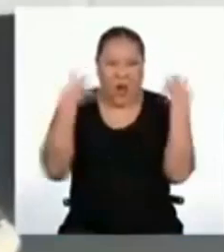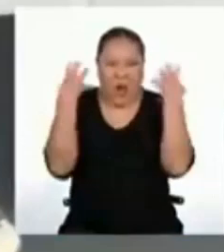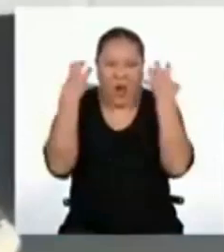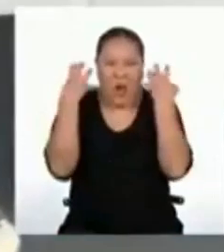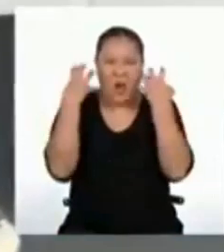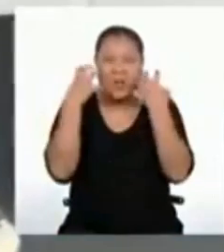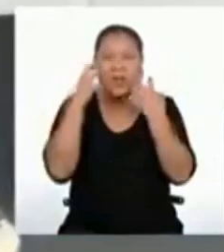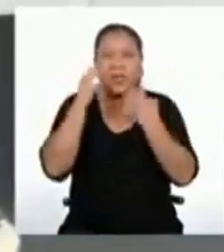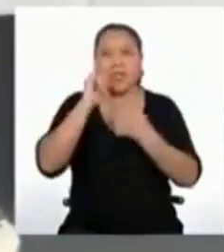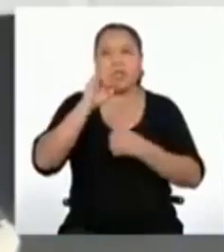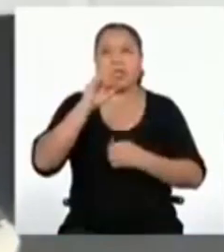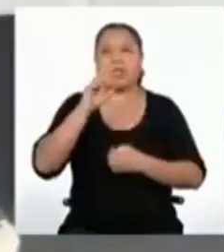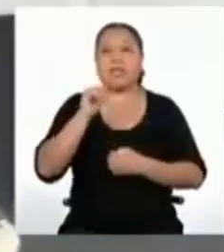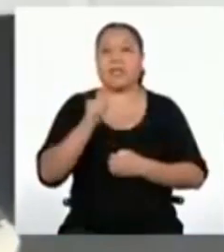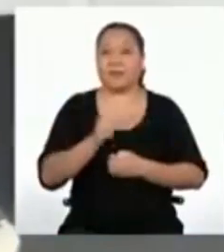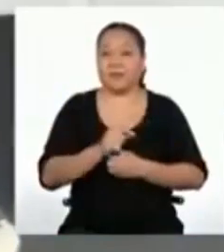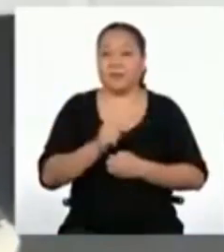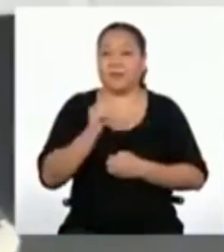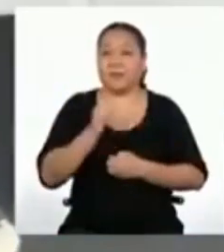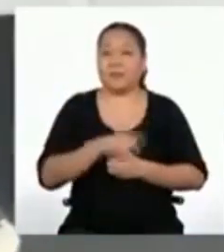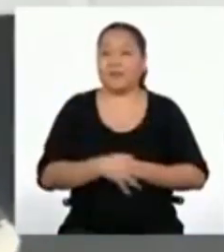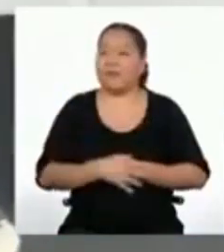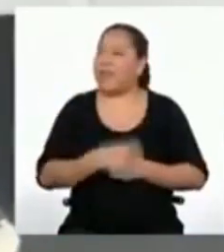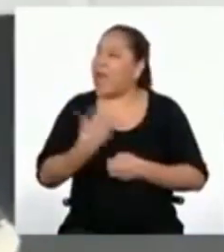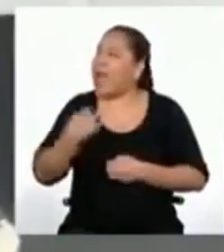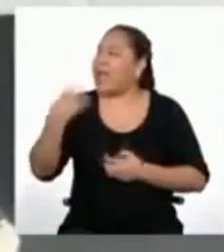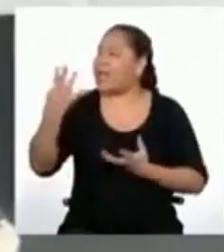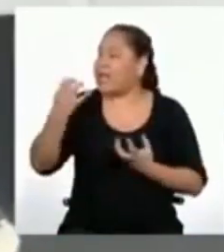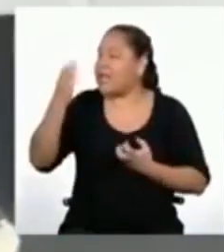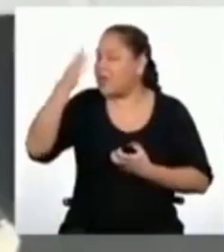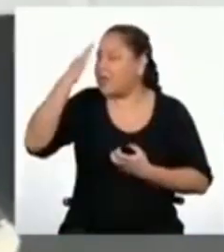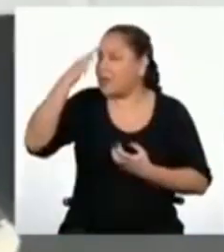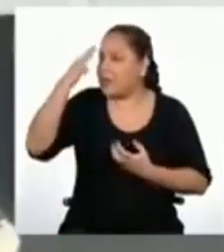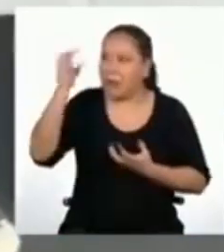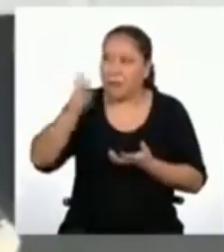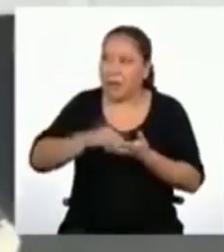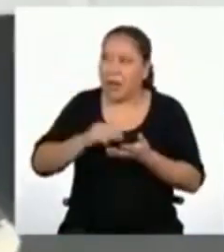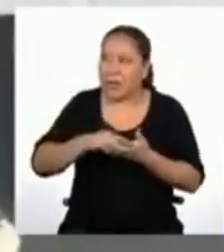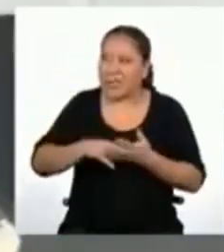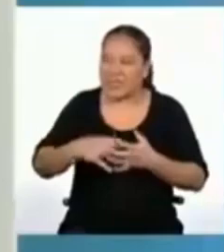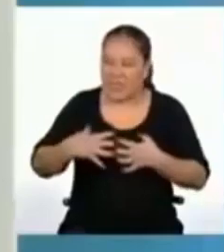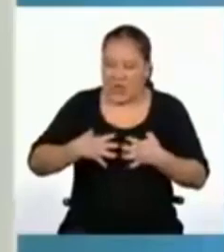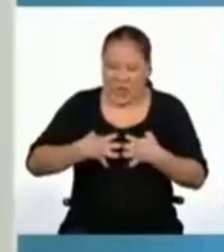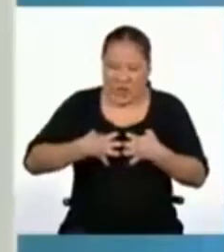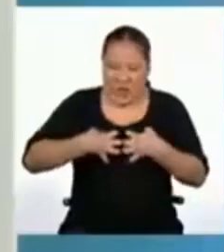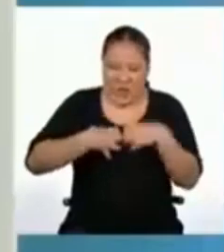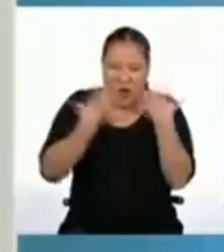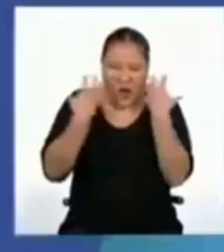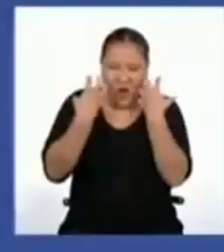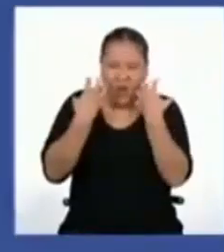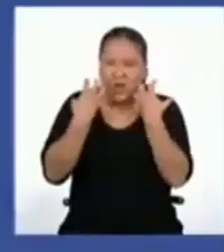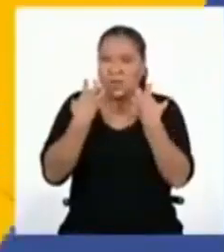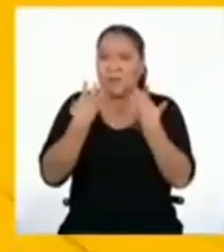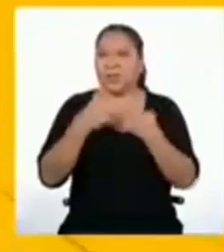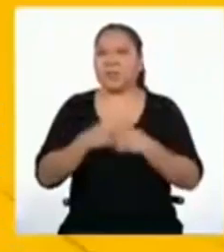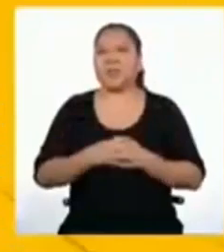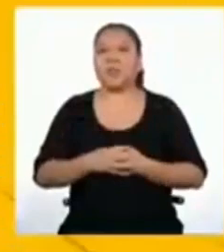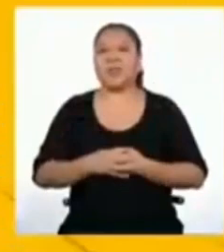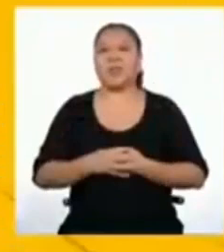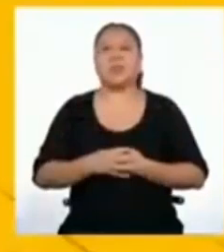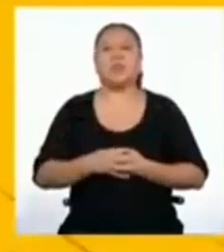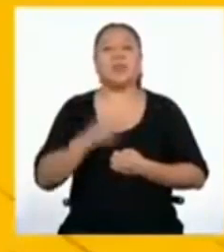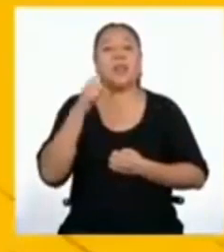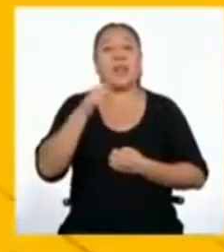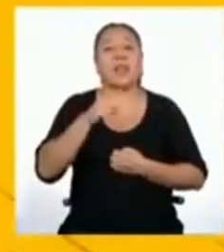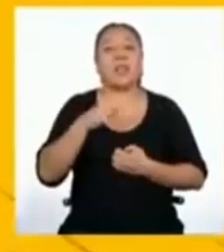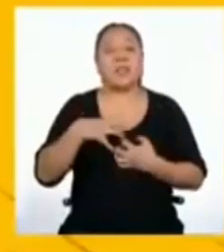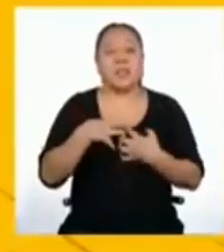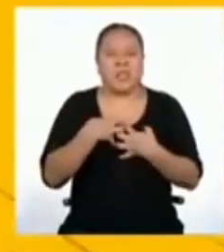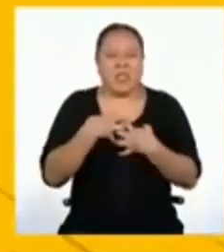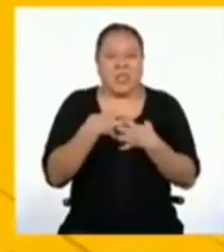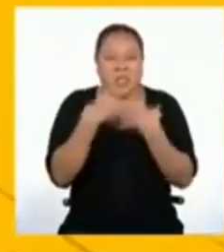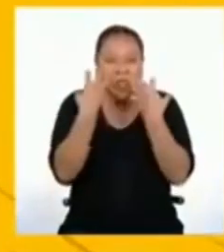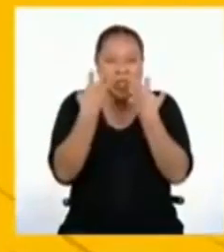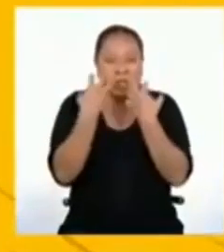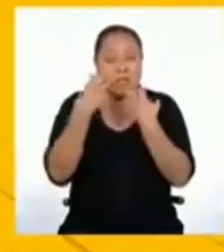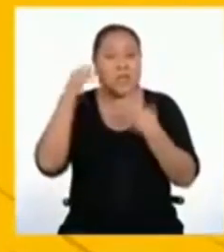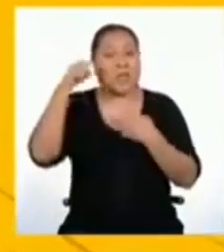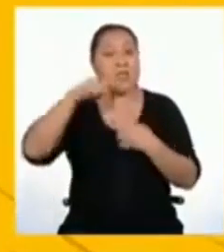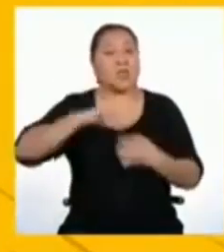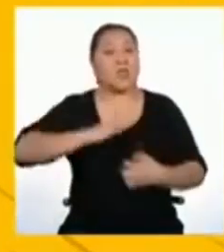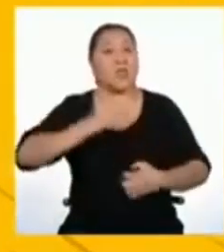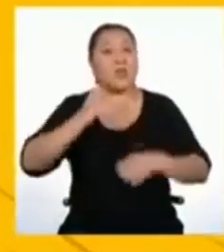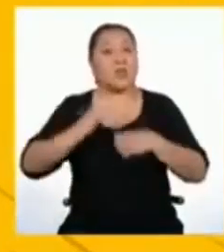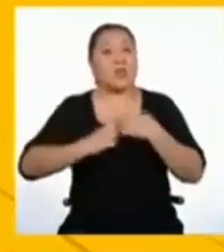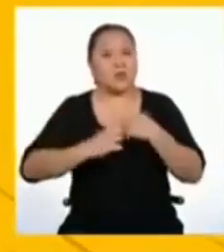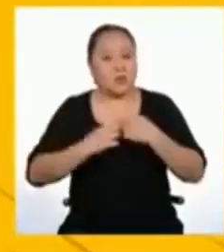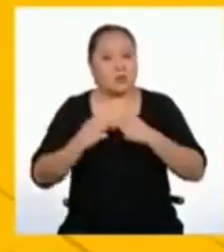¡Ajá! Me gustaría saber un poco más de la ira, profesora. La ira es una emoción que nos acompañará